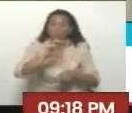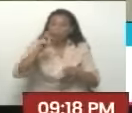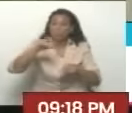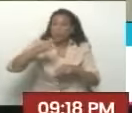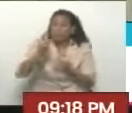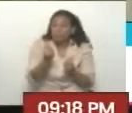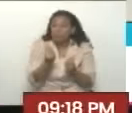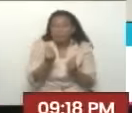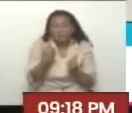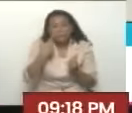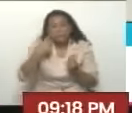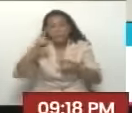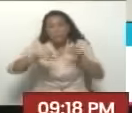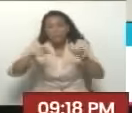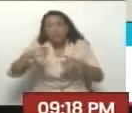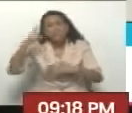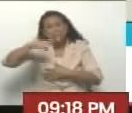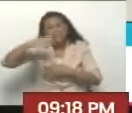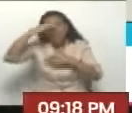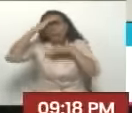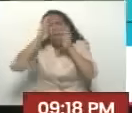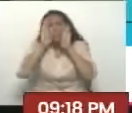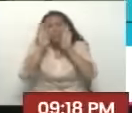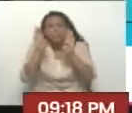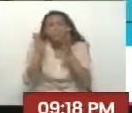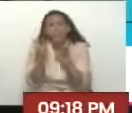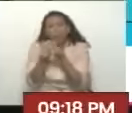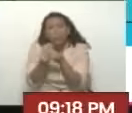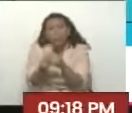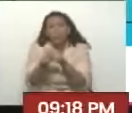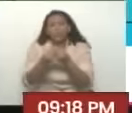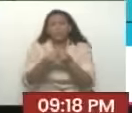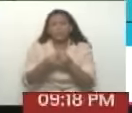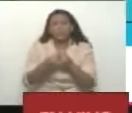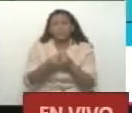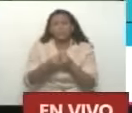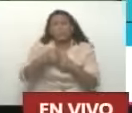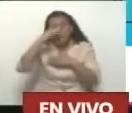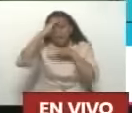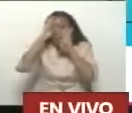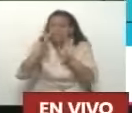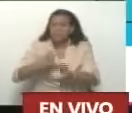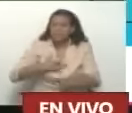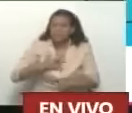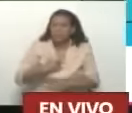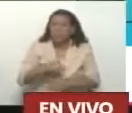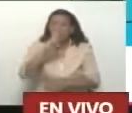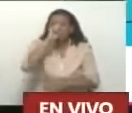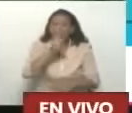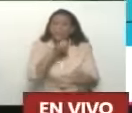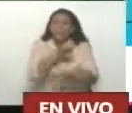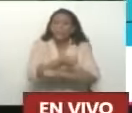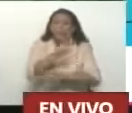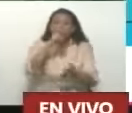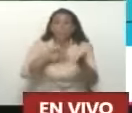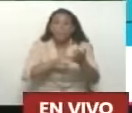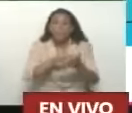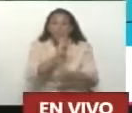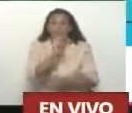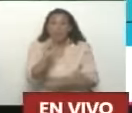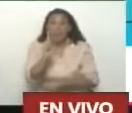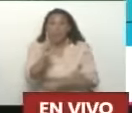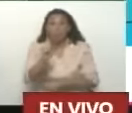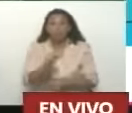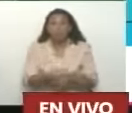necesita ser escuchado y que se ha atendido. ¿En qué año te graduaste? En el 2011, soy de la primera